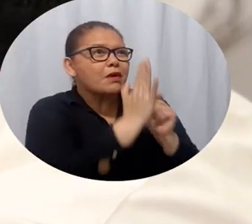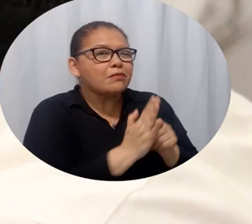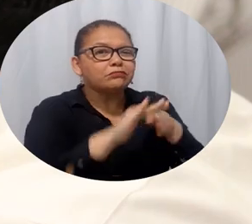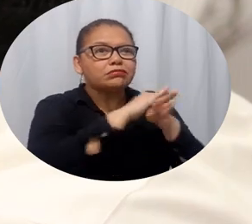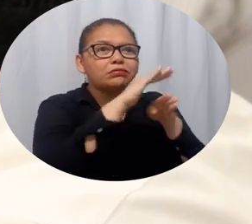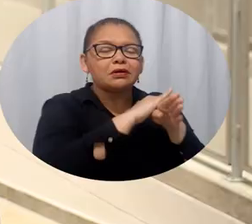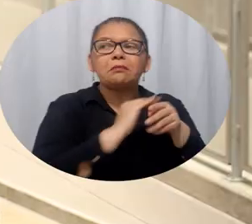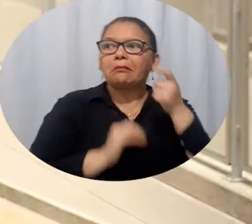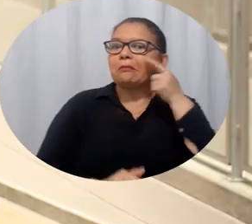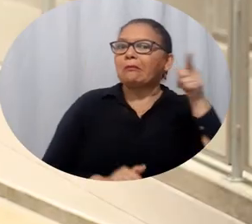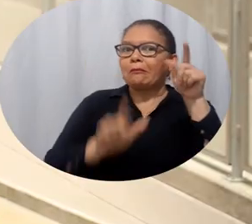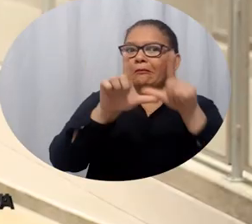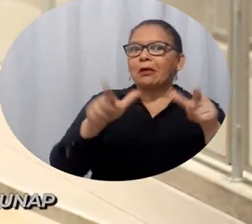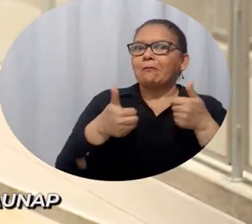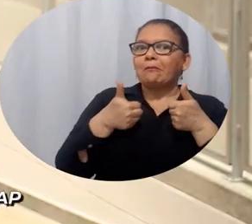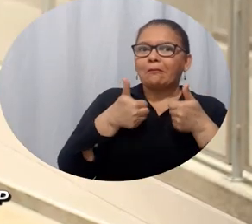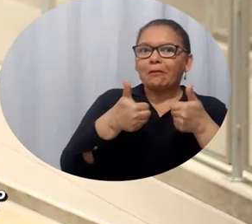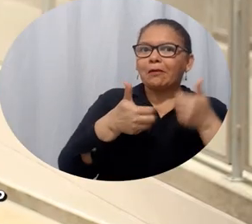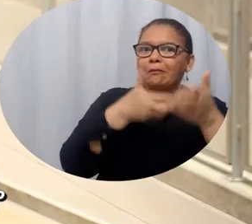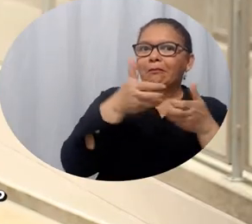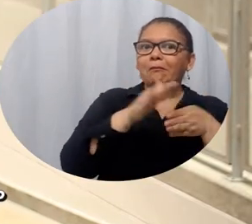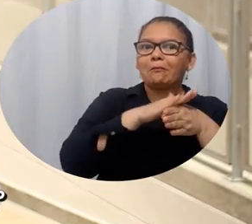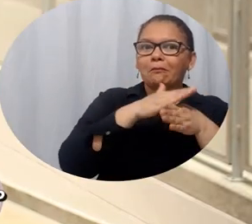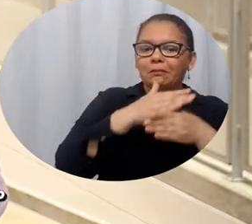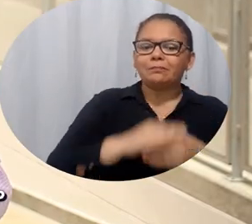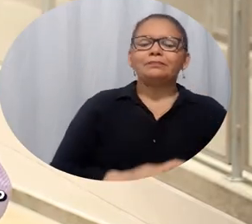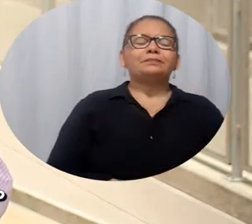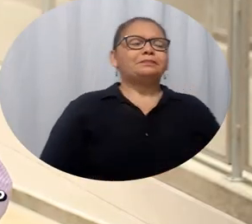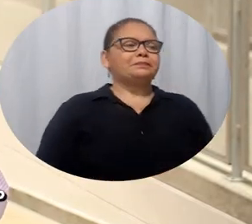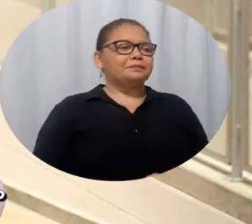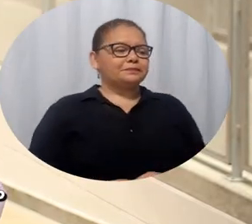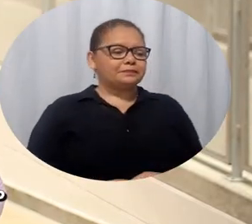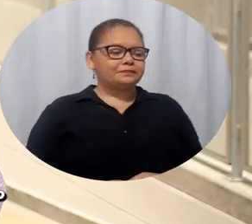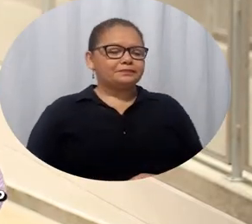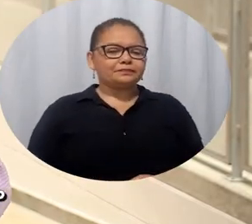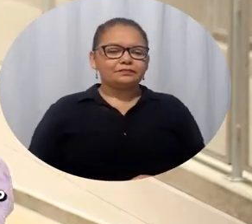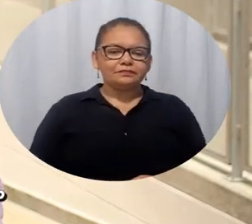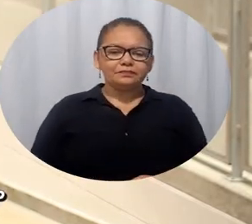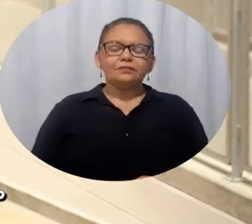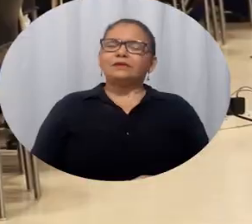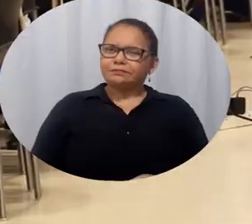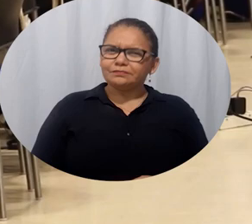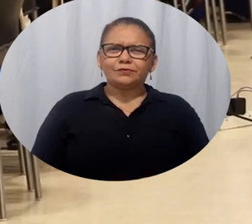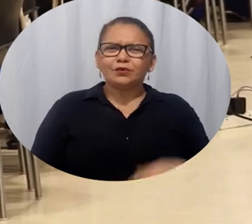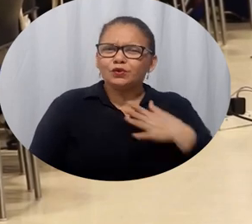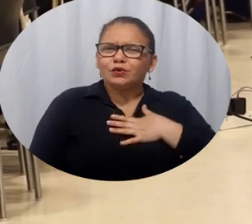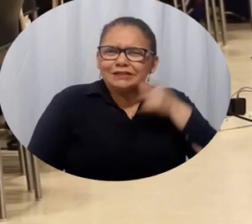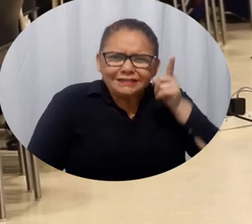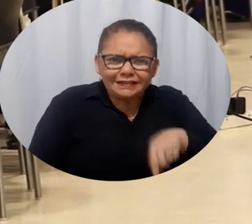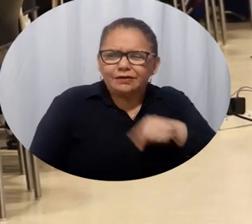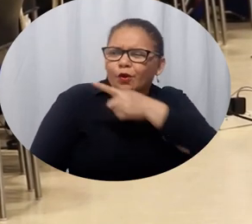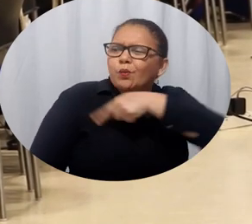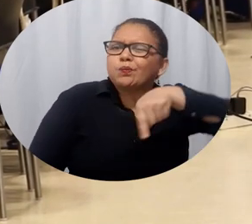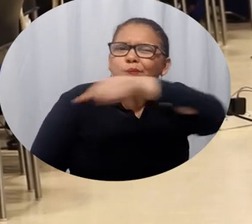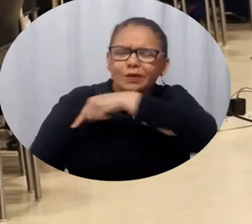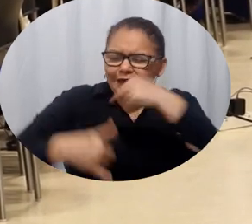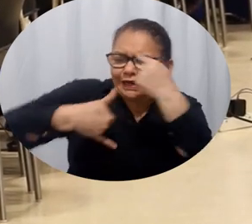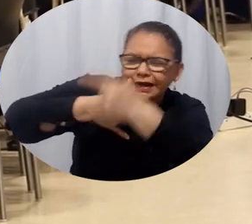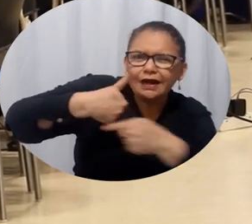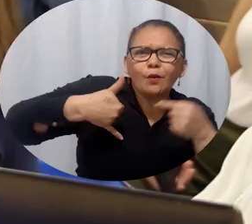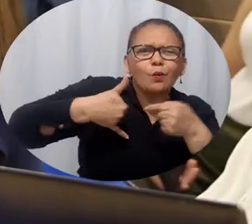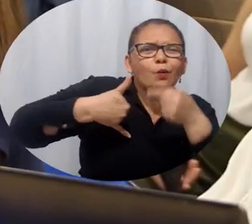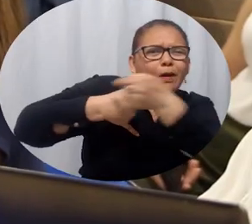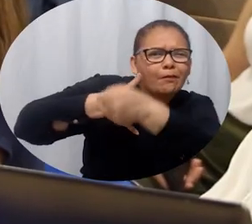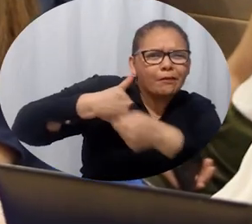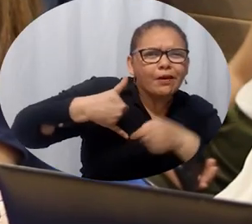funcionando bastante bien. También es importante que todos los funcionarios de todas las regionales empecemos a hablar en el